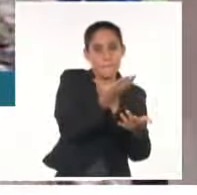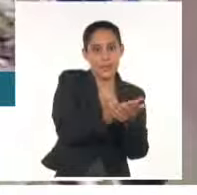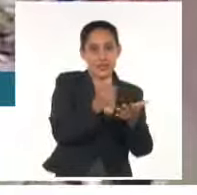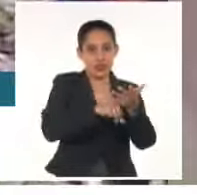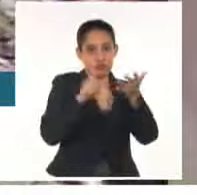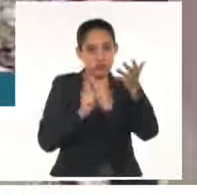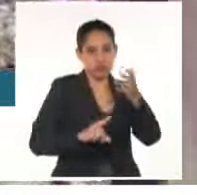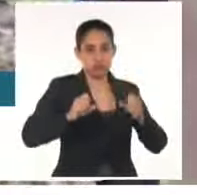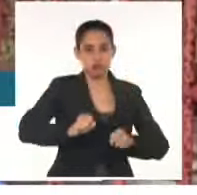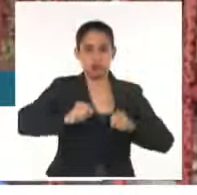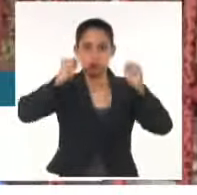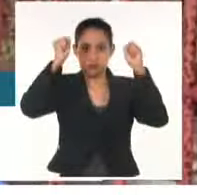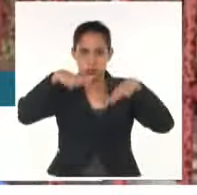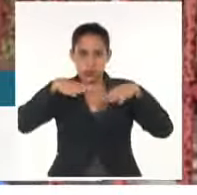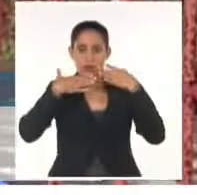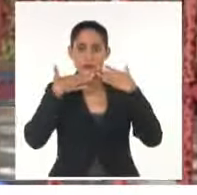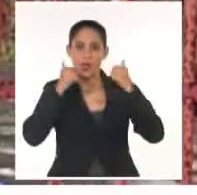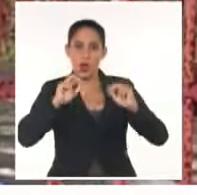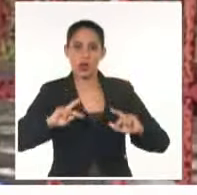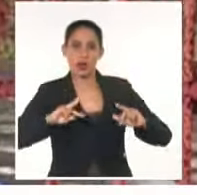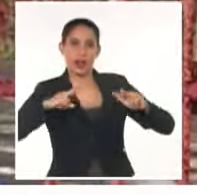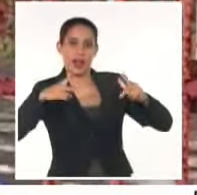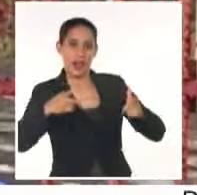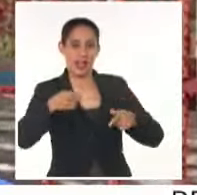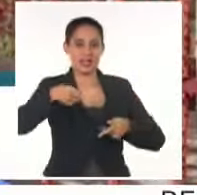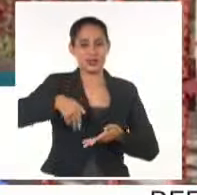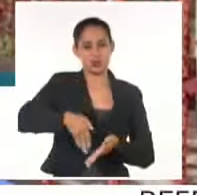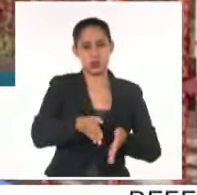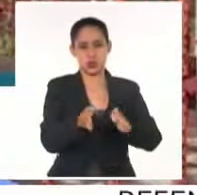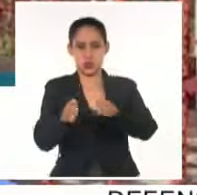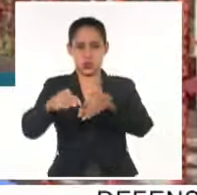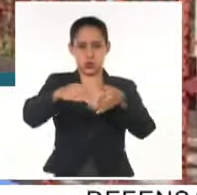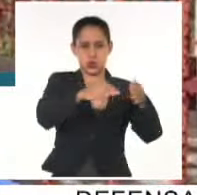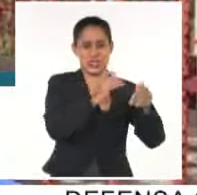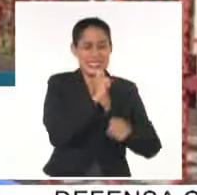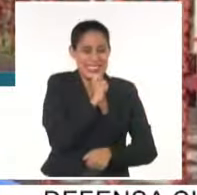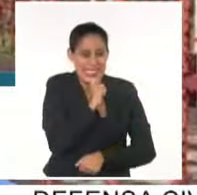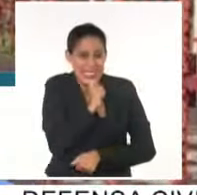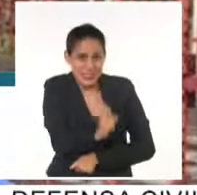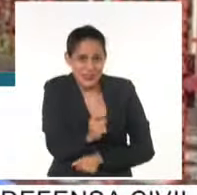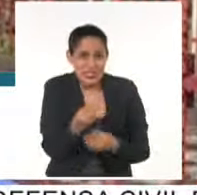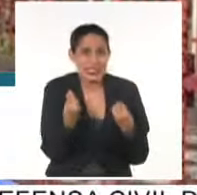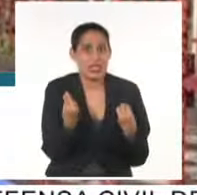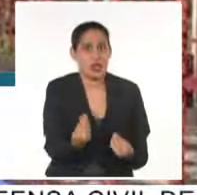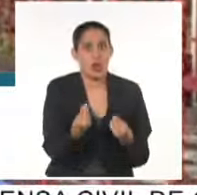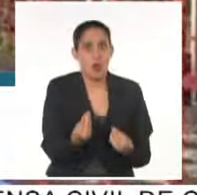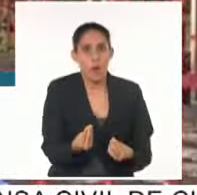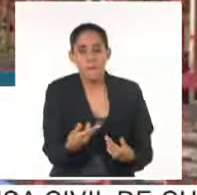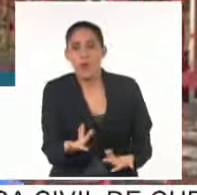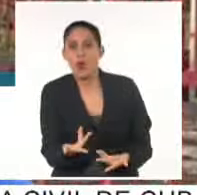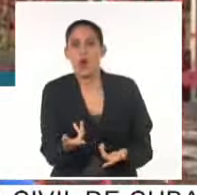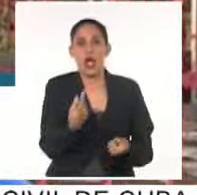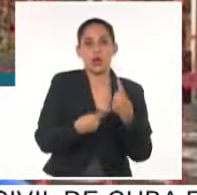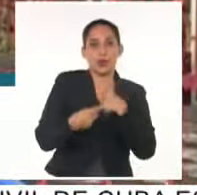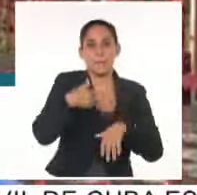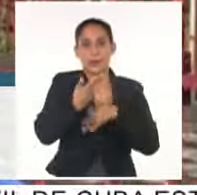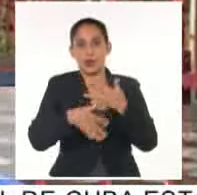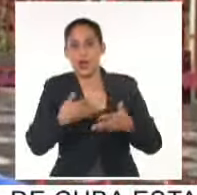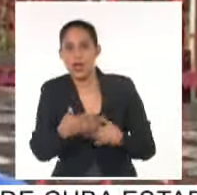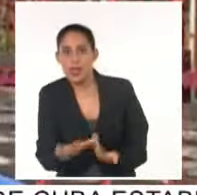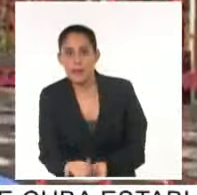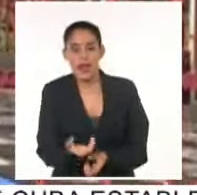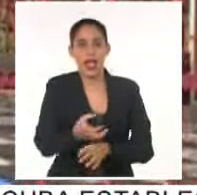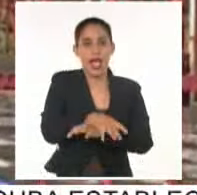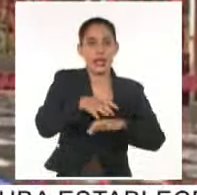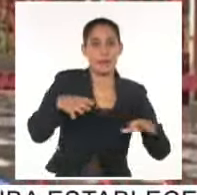demarcación. Para poder llegar allí se han tenido que trazar estrategias, donde por tracción animal, contractores, hemos podido